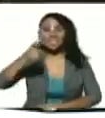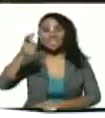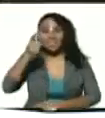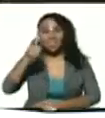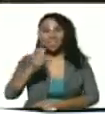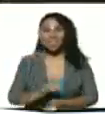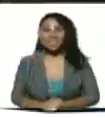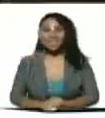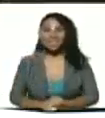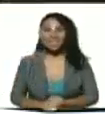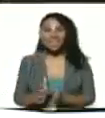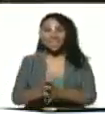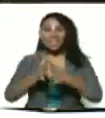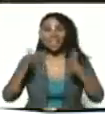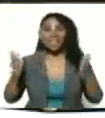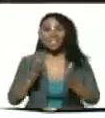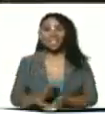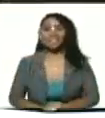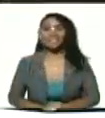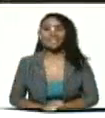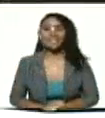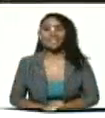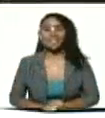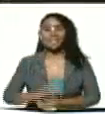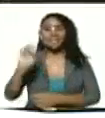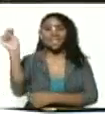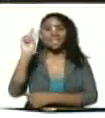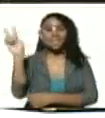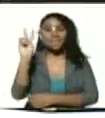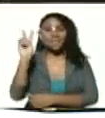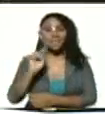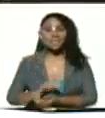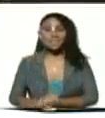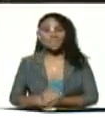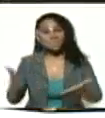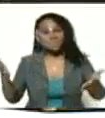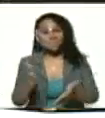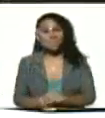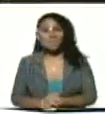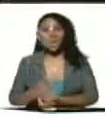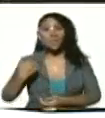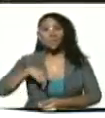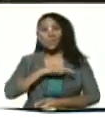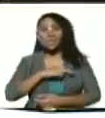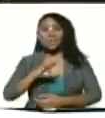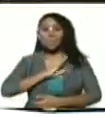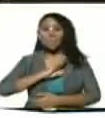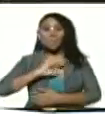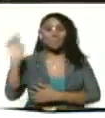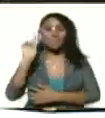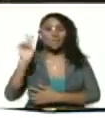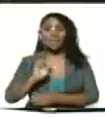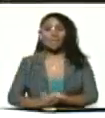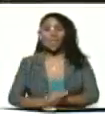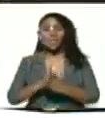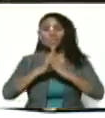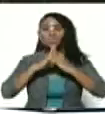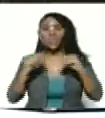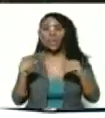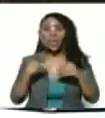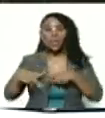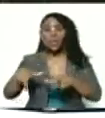grande Venezuela ¿ah? nuestra Venezuela todos los